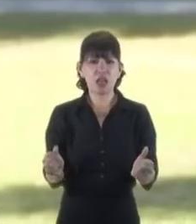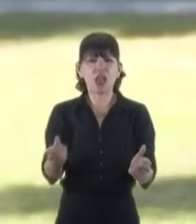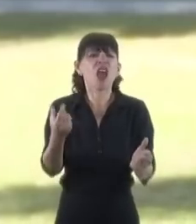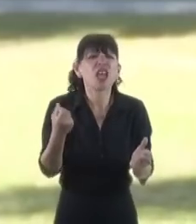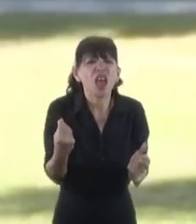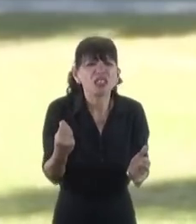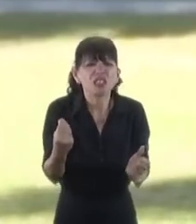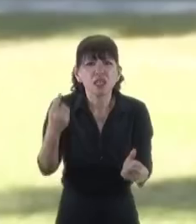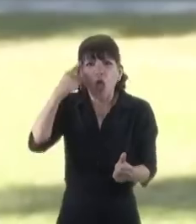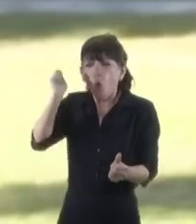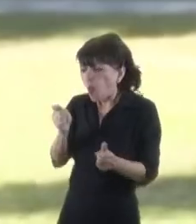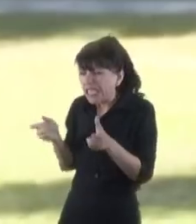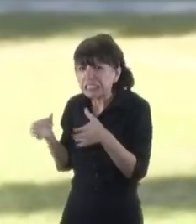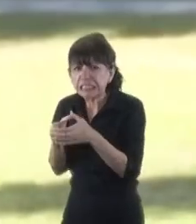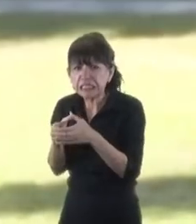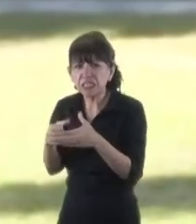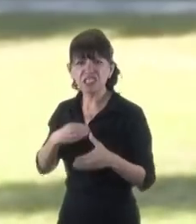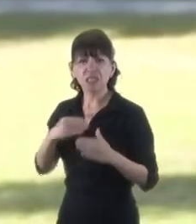se erigen en seres todopoderosos.